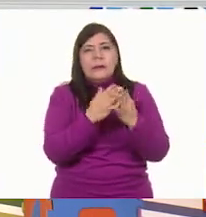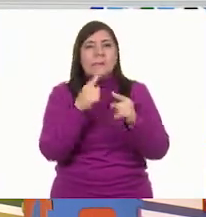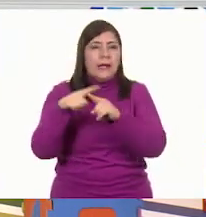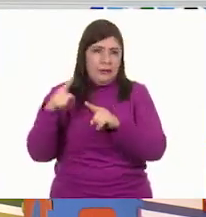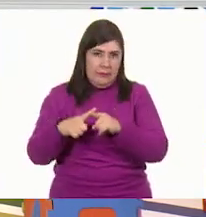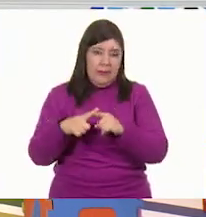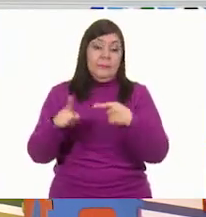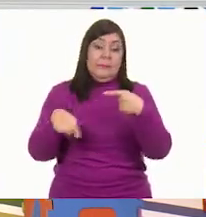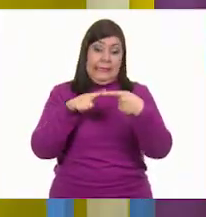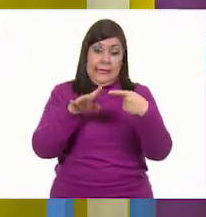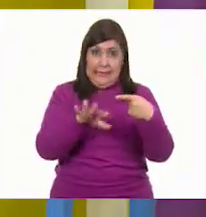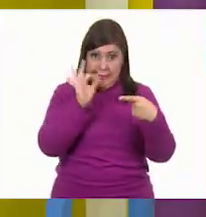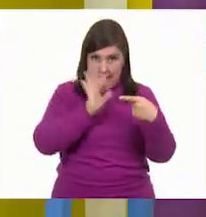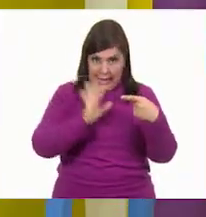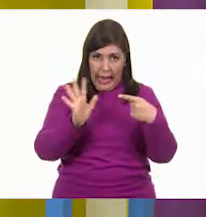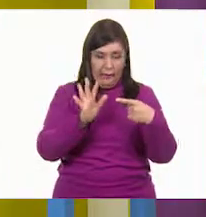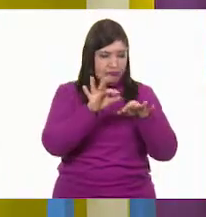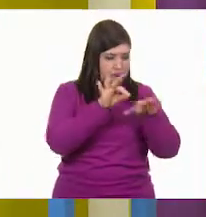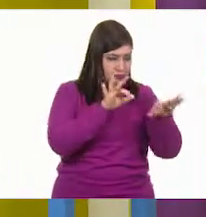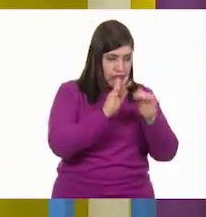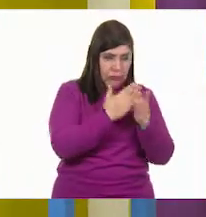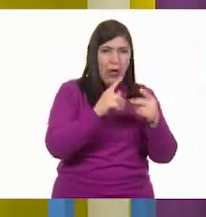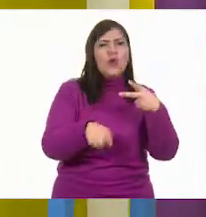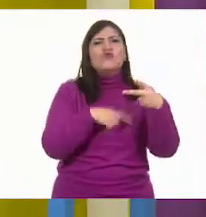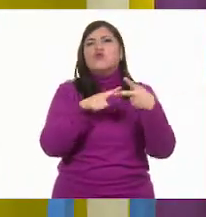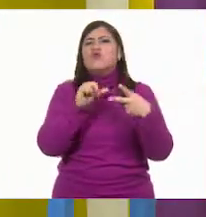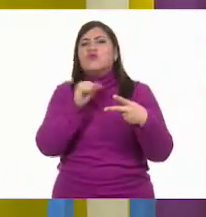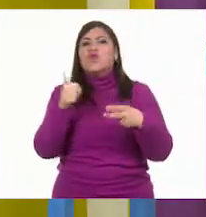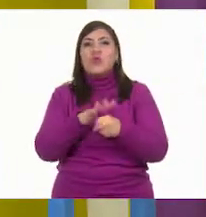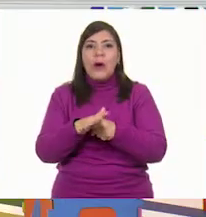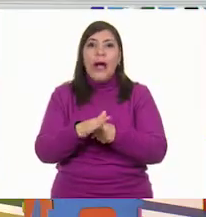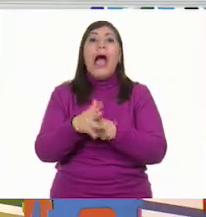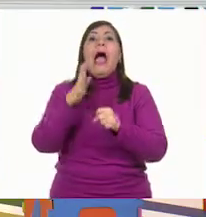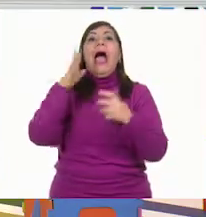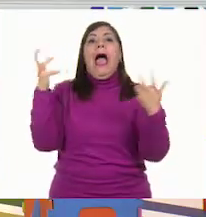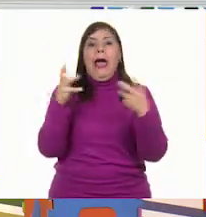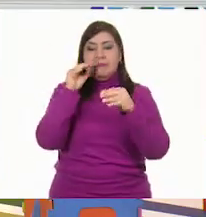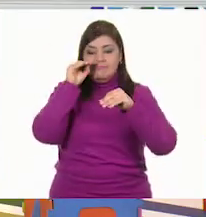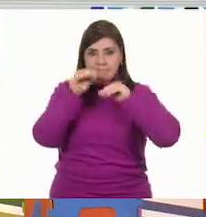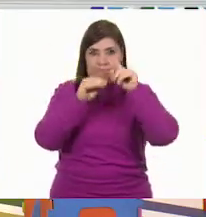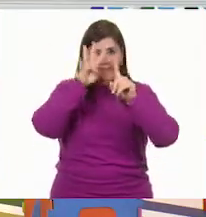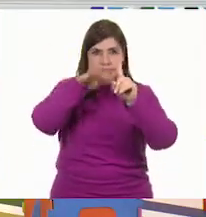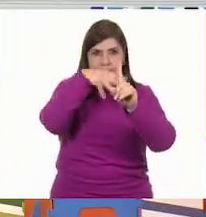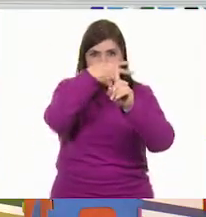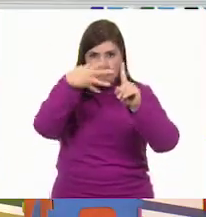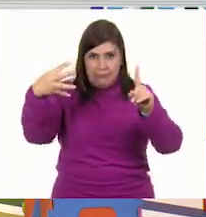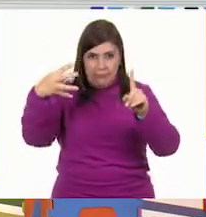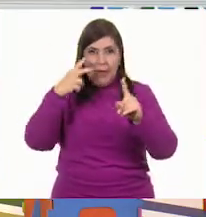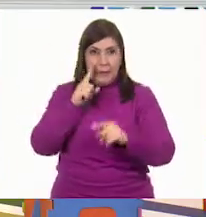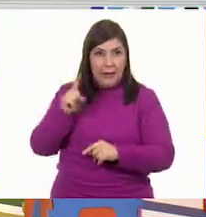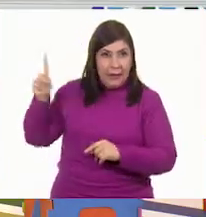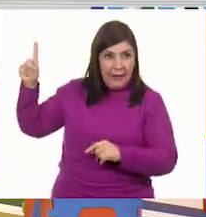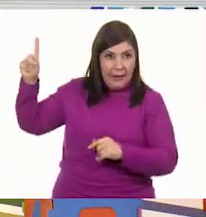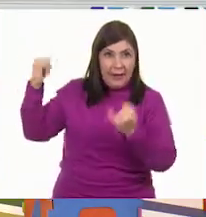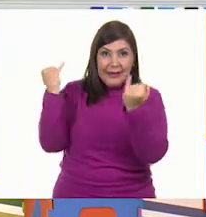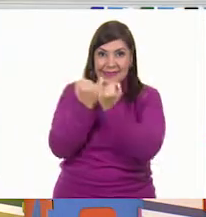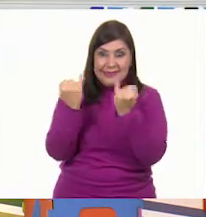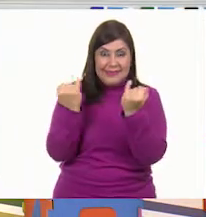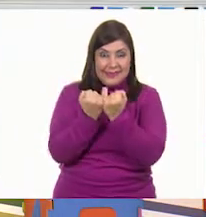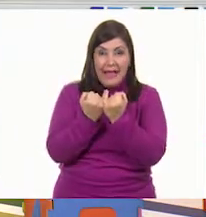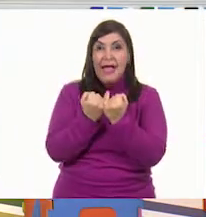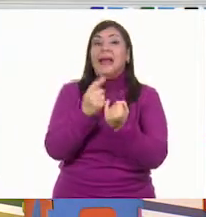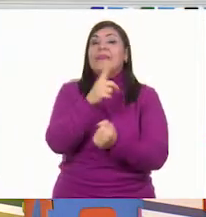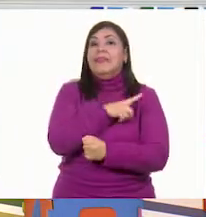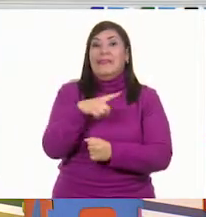el siguiente paso? ¿Es hacer la tabla? ¡Hacer la tabla, ¿verdad? Como esta. Es muy importante que no se nos